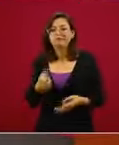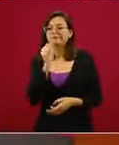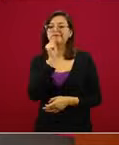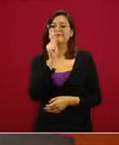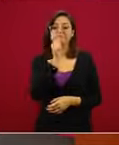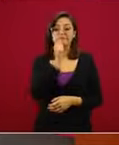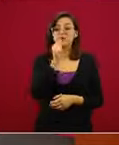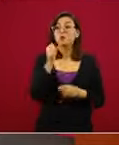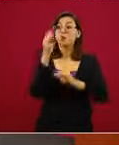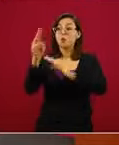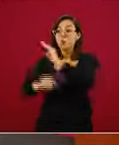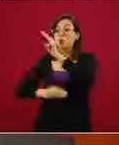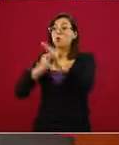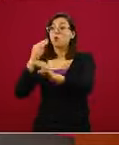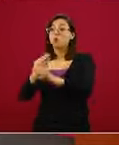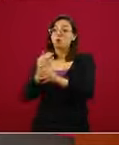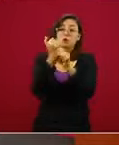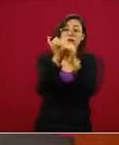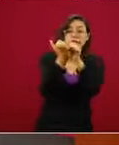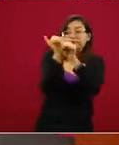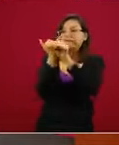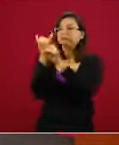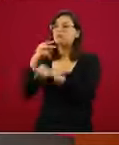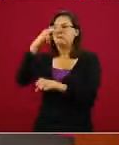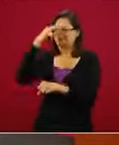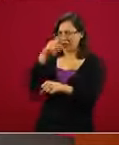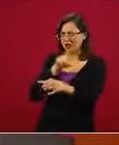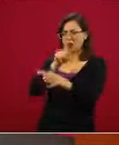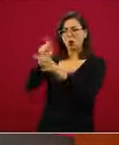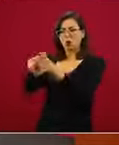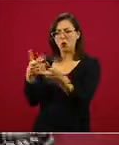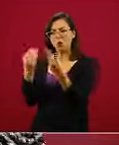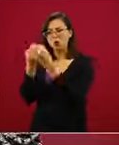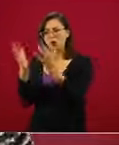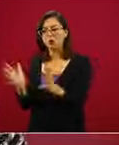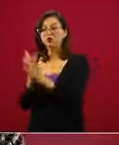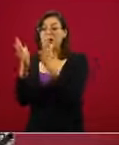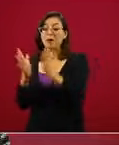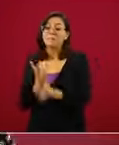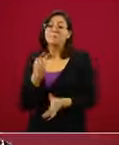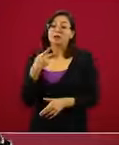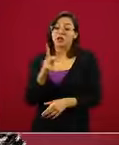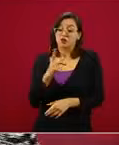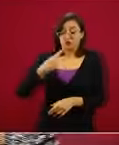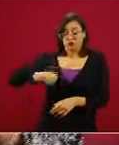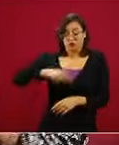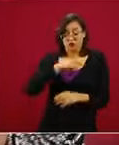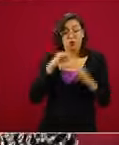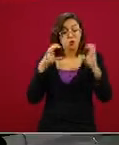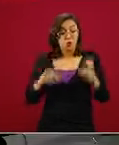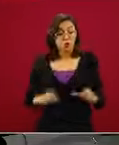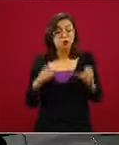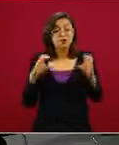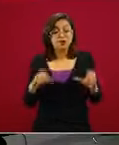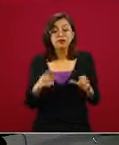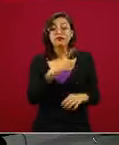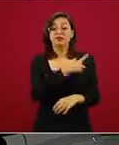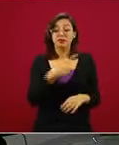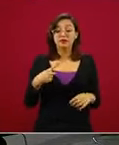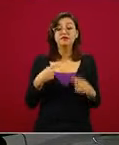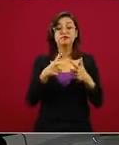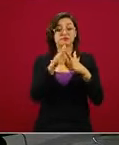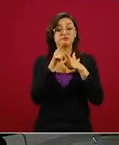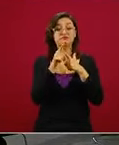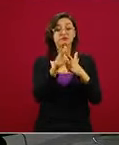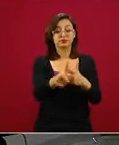participa, pero todavía no tenemos. Entonces, tenemos que seguir cuidándonos con las recomendaciones de la Secretaría de Salud.